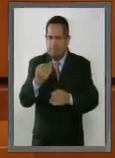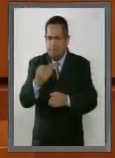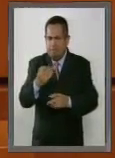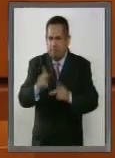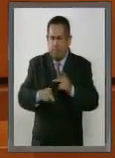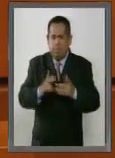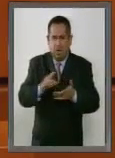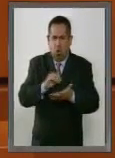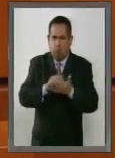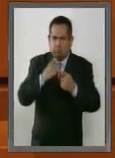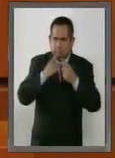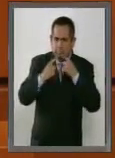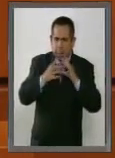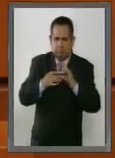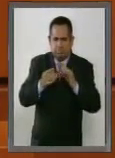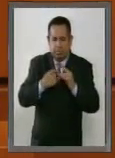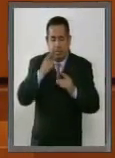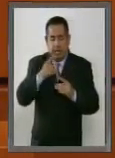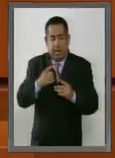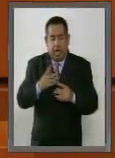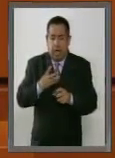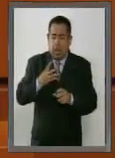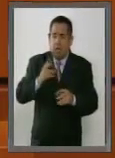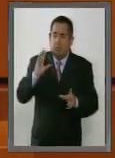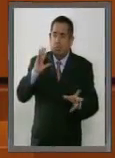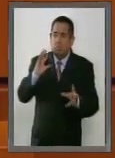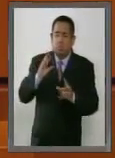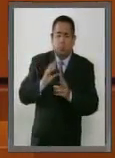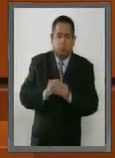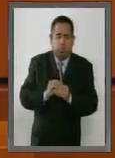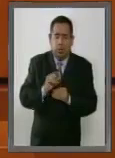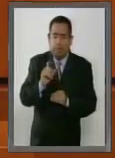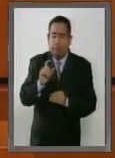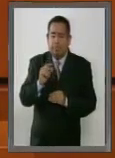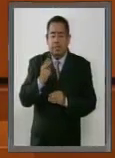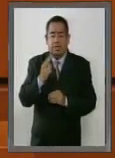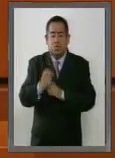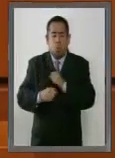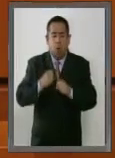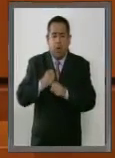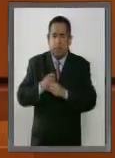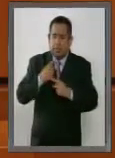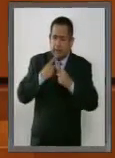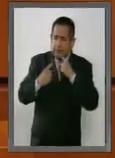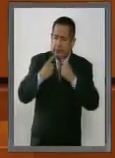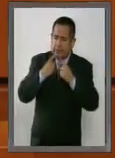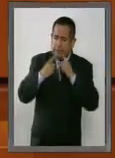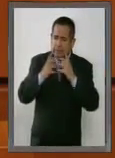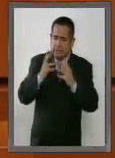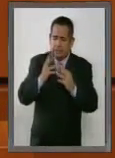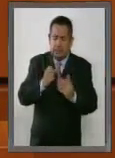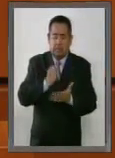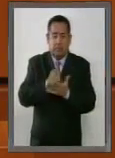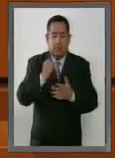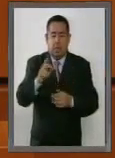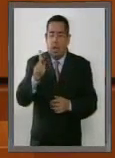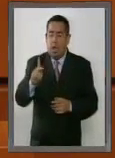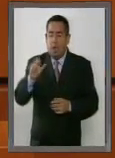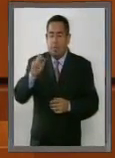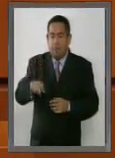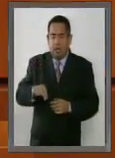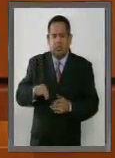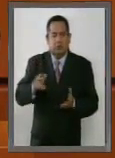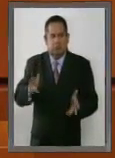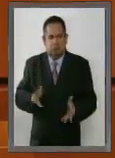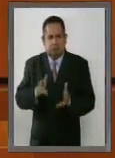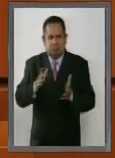proceso de debate que acumula prácticamente 25 años y en el que Acción Nacional ha sido un